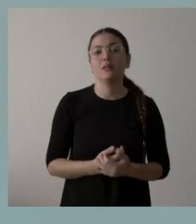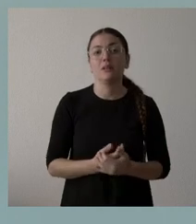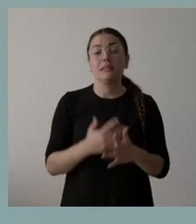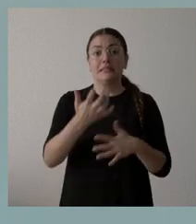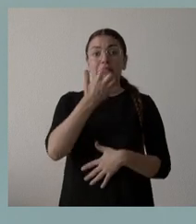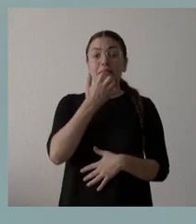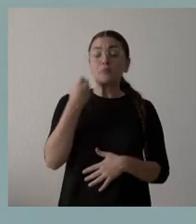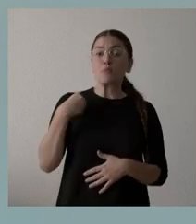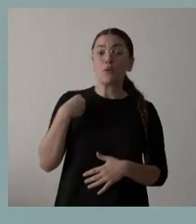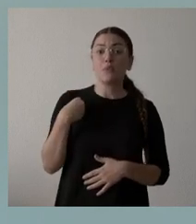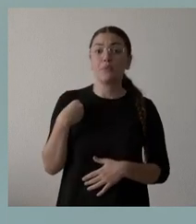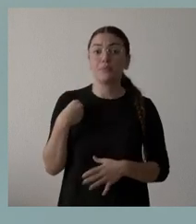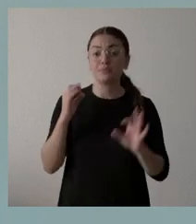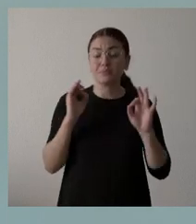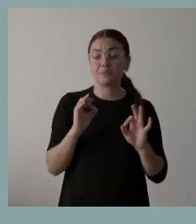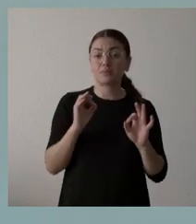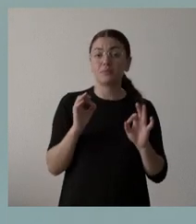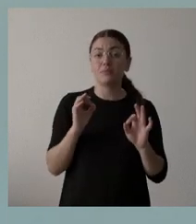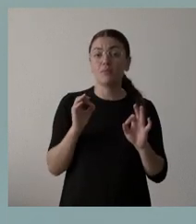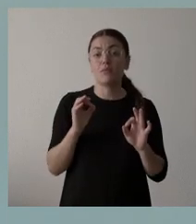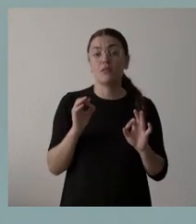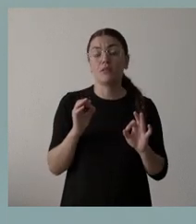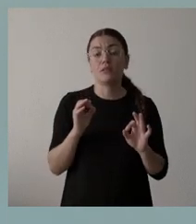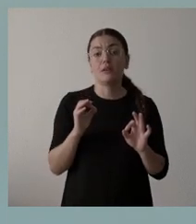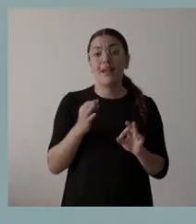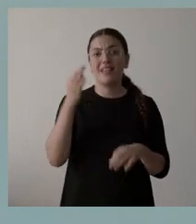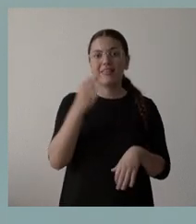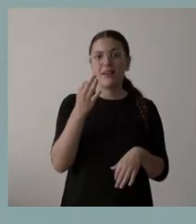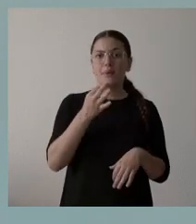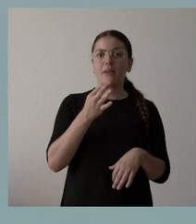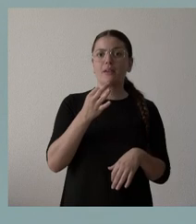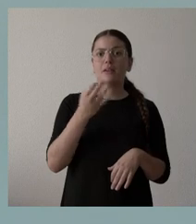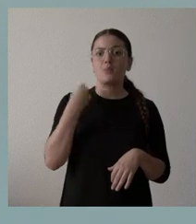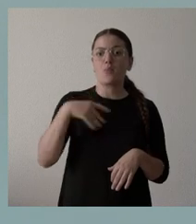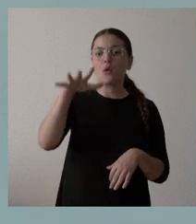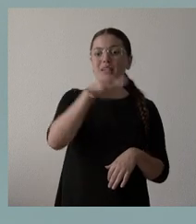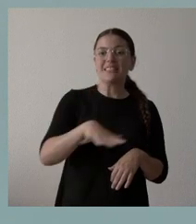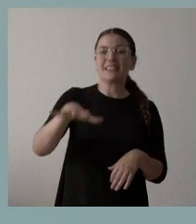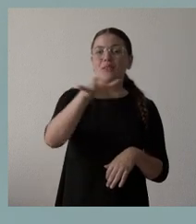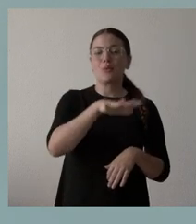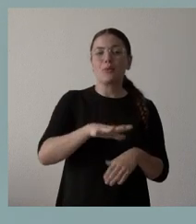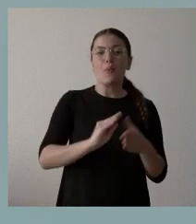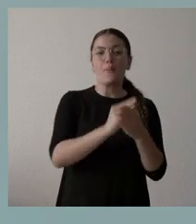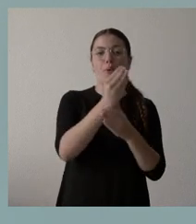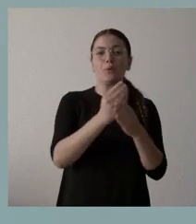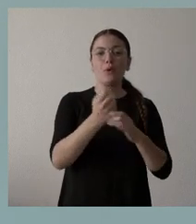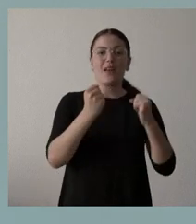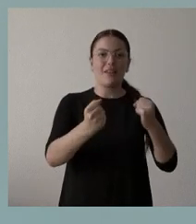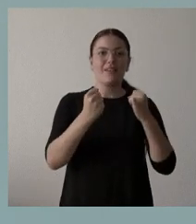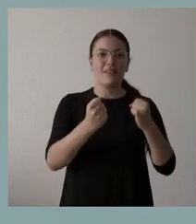y siendo así se tenga en cuenta el respaldo a los territorios productores de energía desde el punto de vista